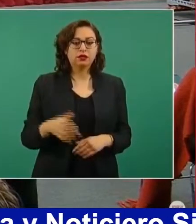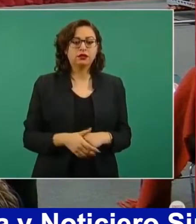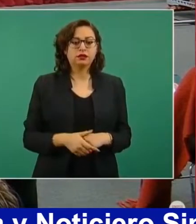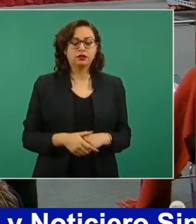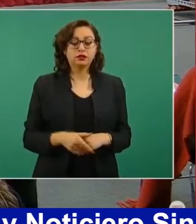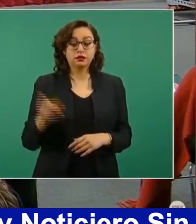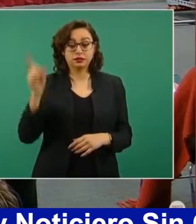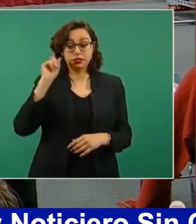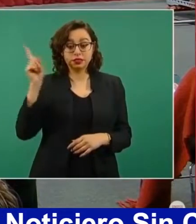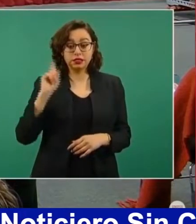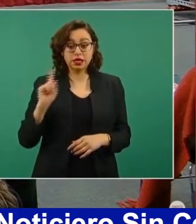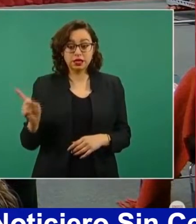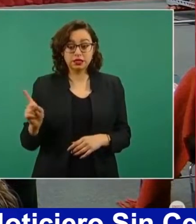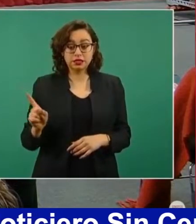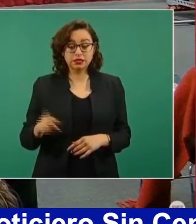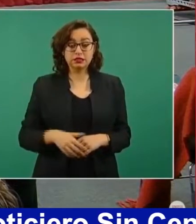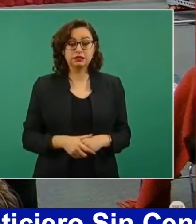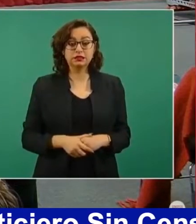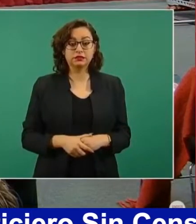Zacatecas.